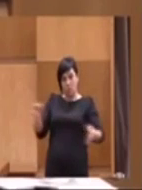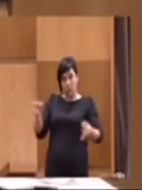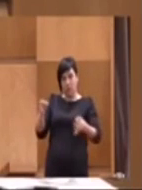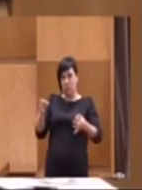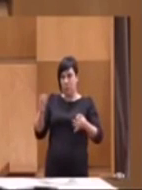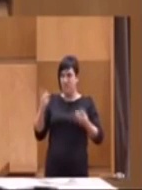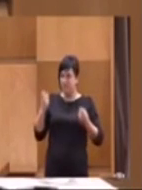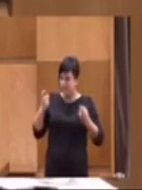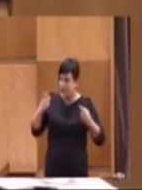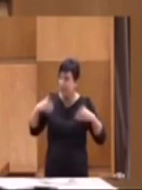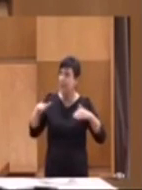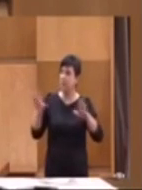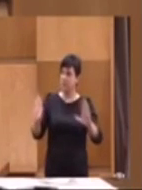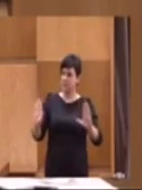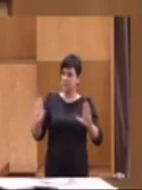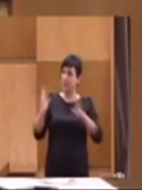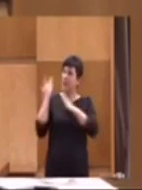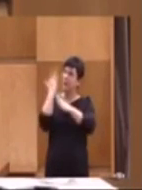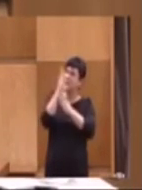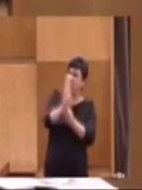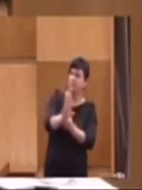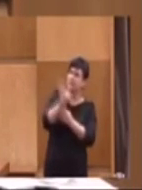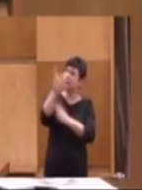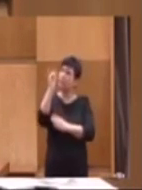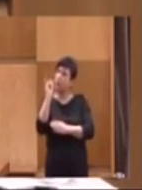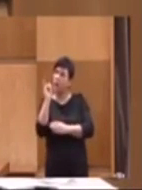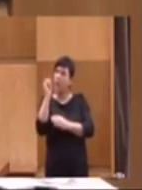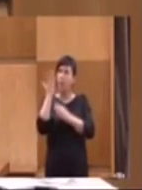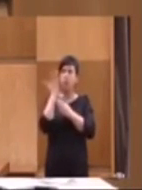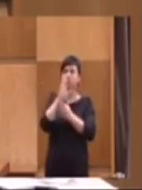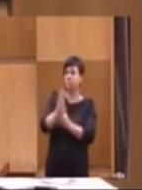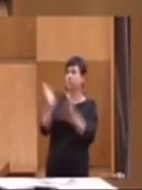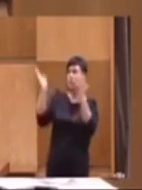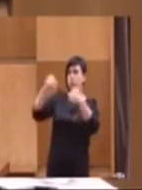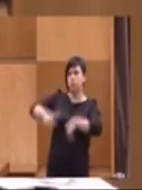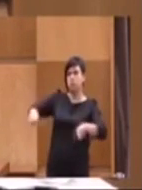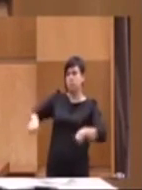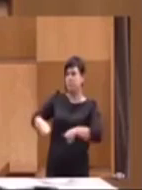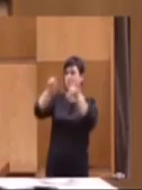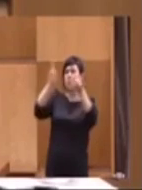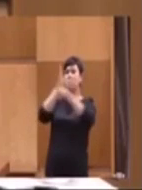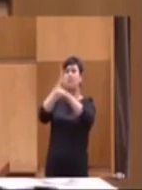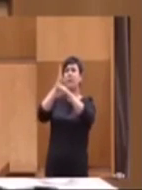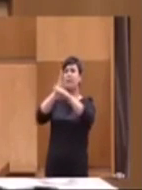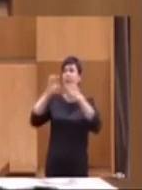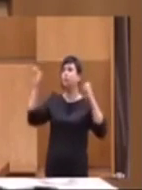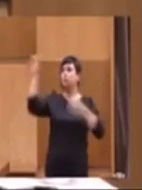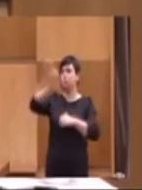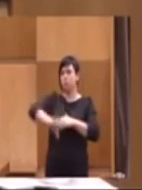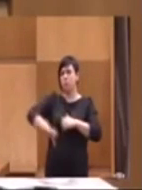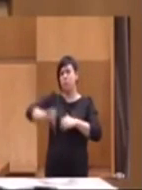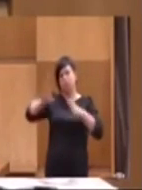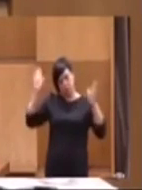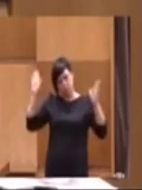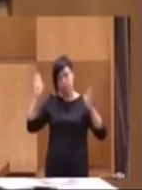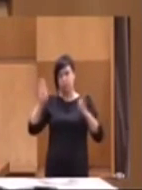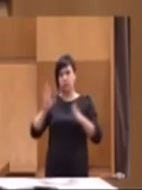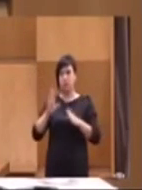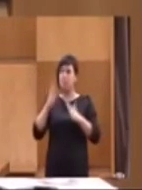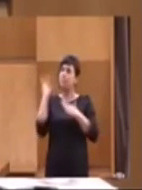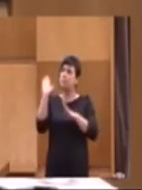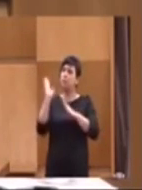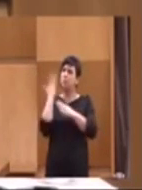Faltaría más. Tenga representación o no en el Congreso de los Diputados o en el Parlamento Europeo. O faltaría más, que por cierto tenemos. Pero